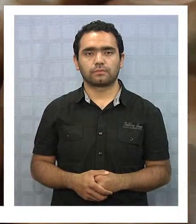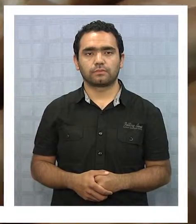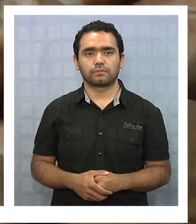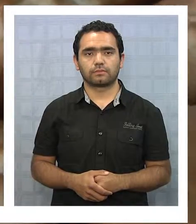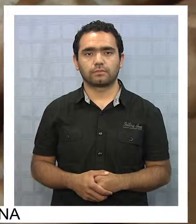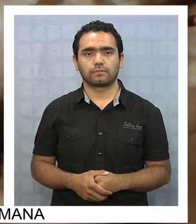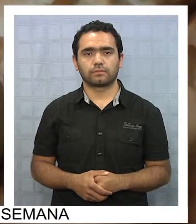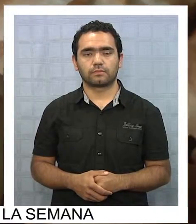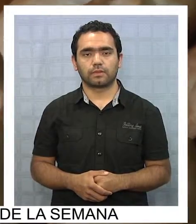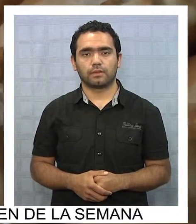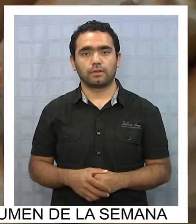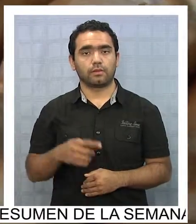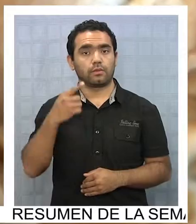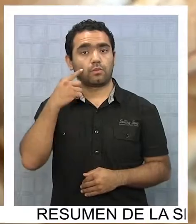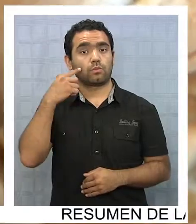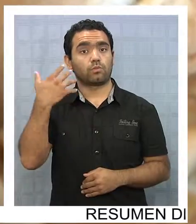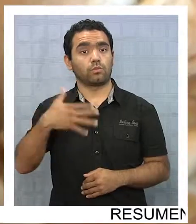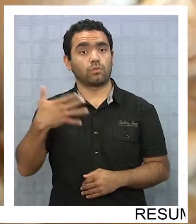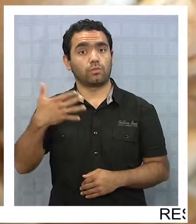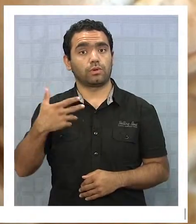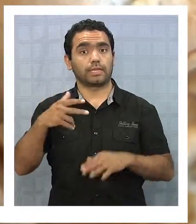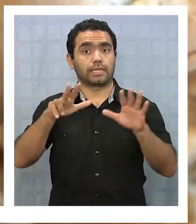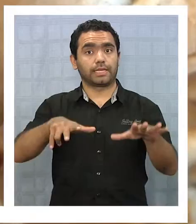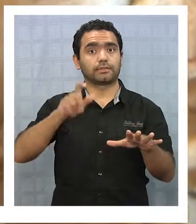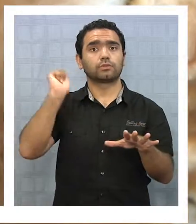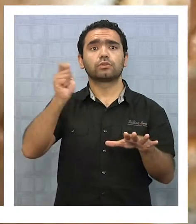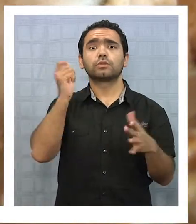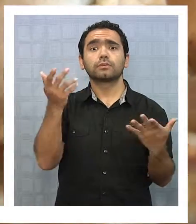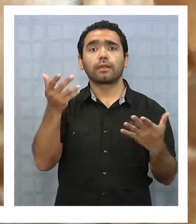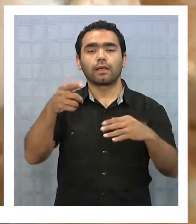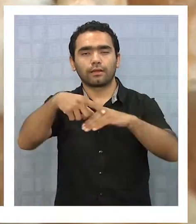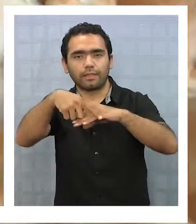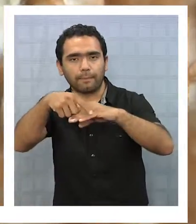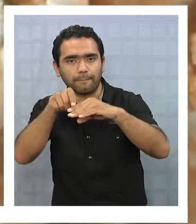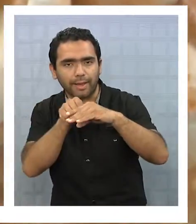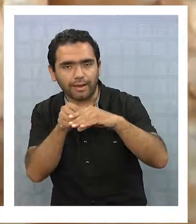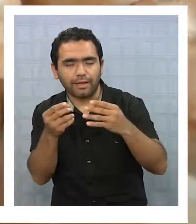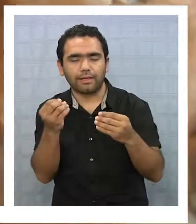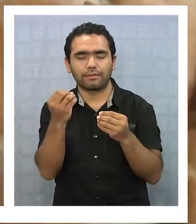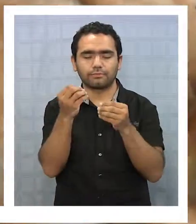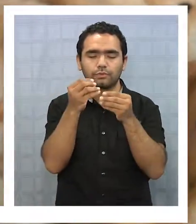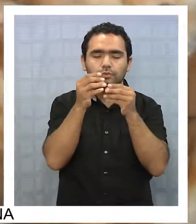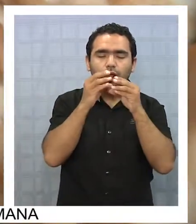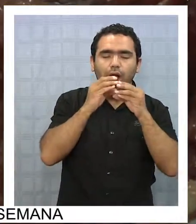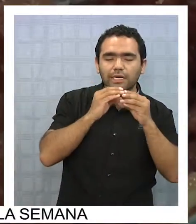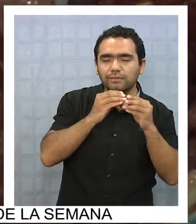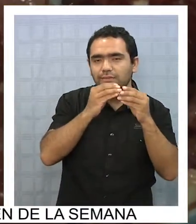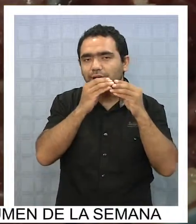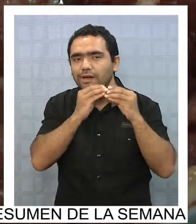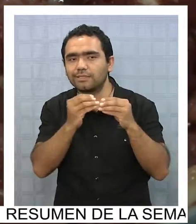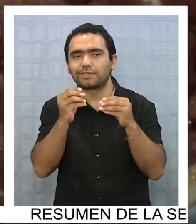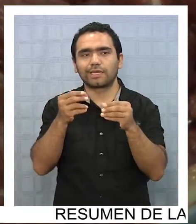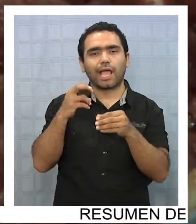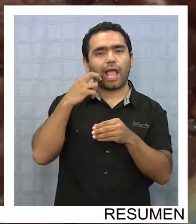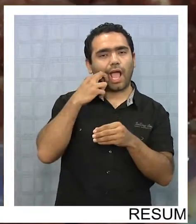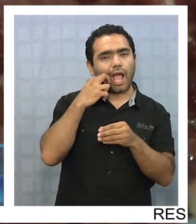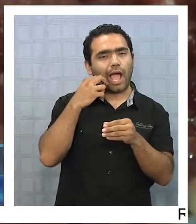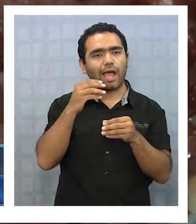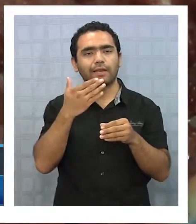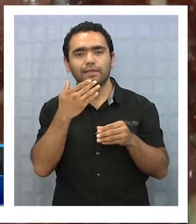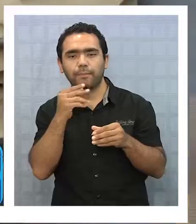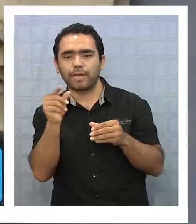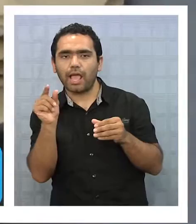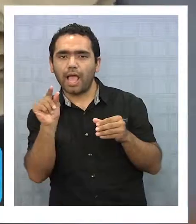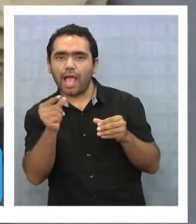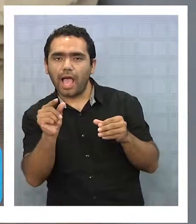Una invitada que no puede faltar a ninguna celebración diciochera es la empanada. Jugosa, con carne picada o carne molida y